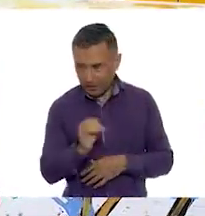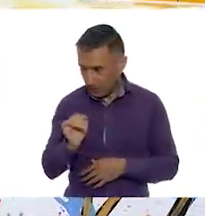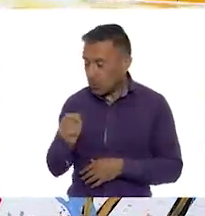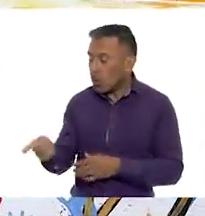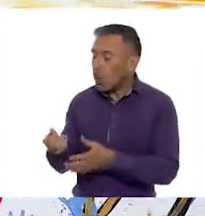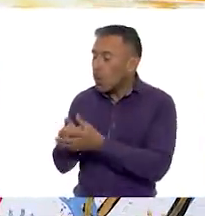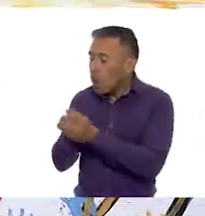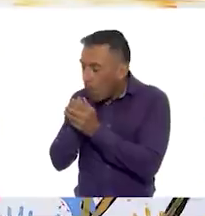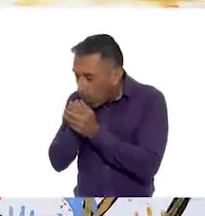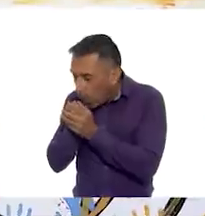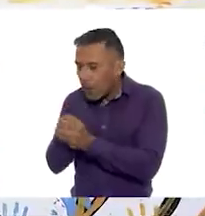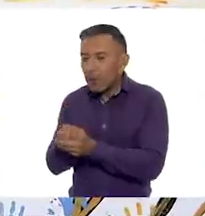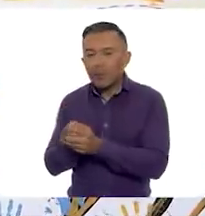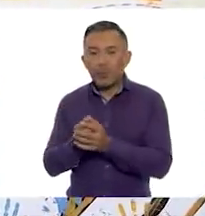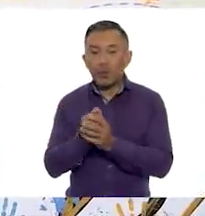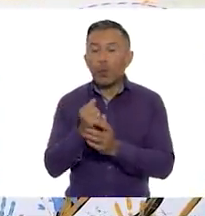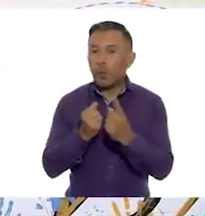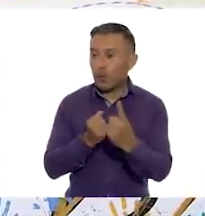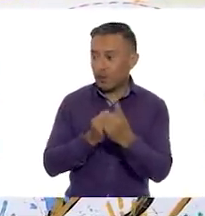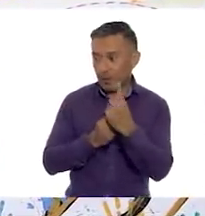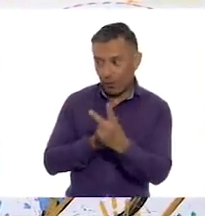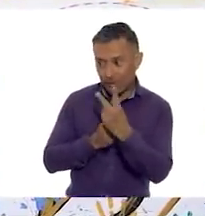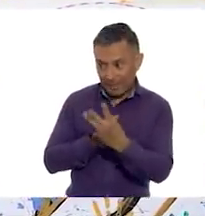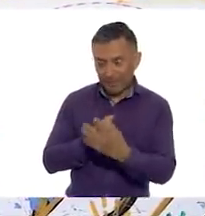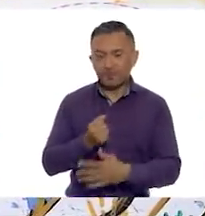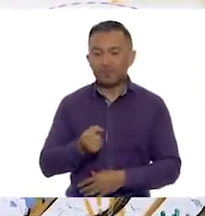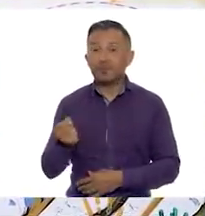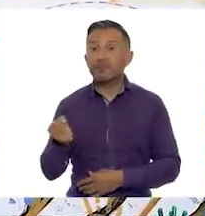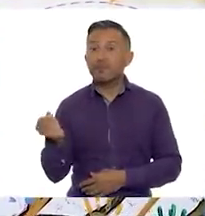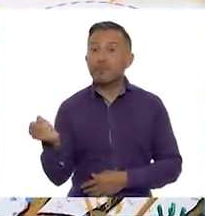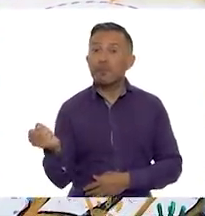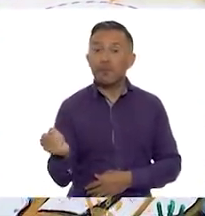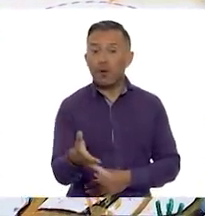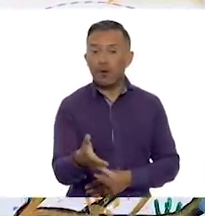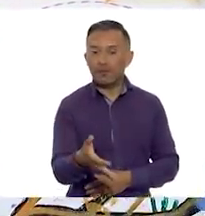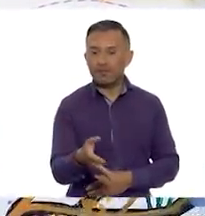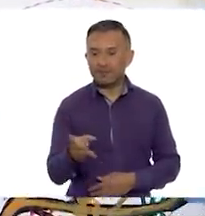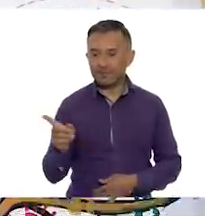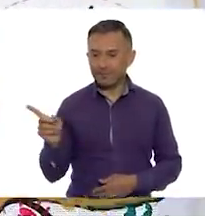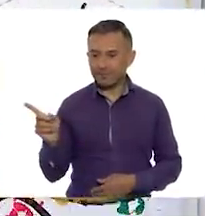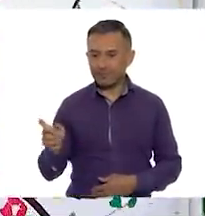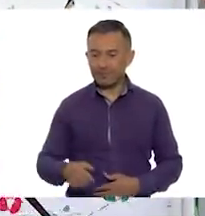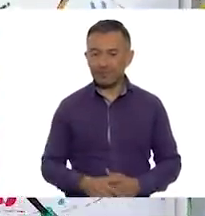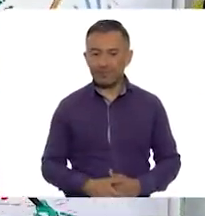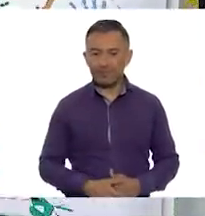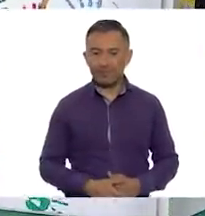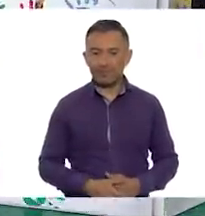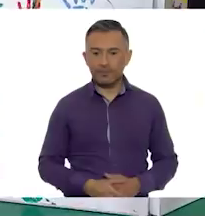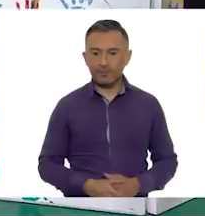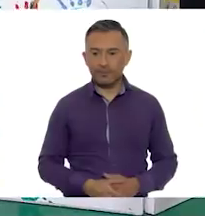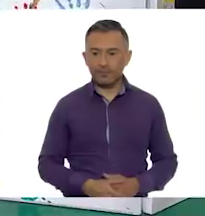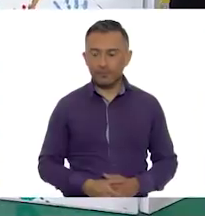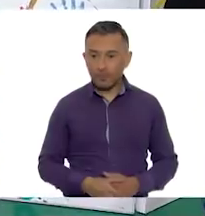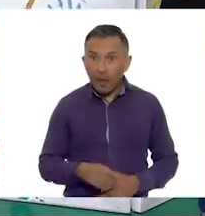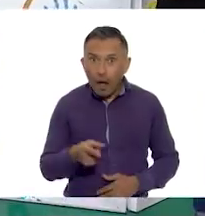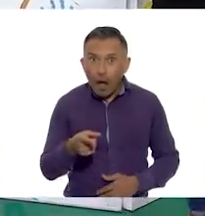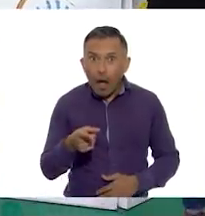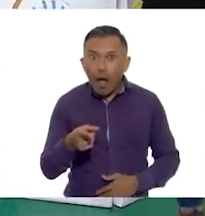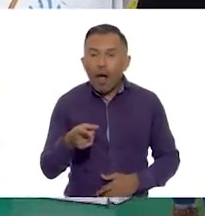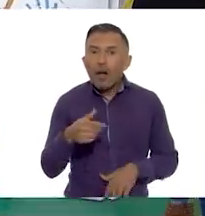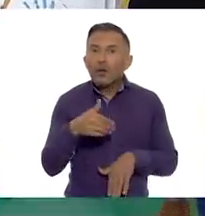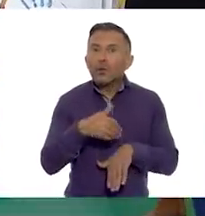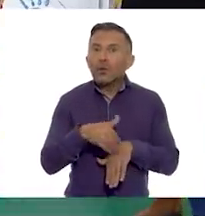Muy bien. Va. Una, dos, tres. ¡Ah! ¡Ah! ¡Cayó en el número tres!